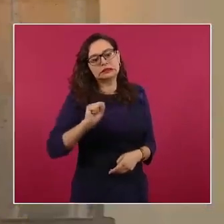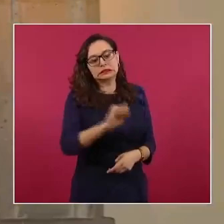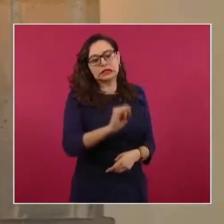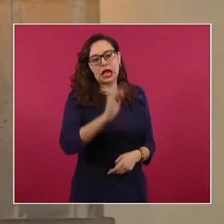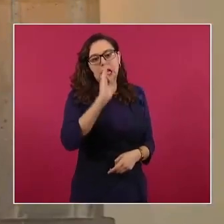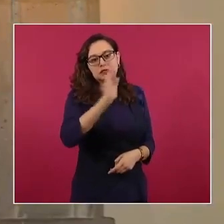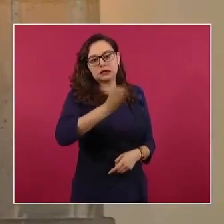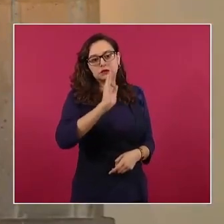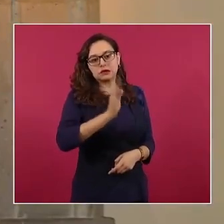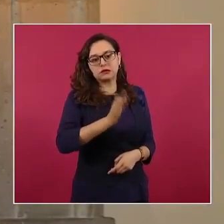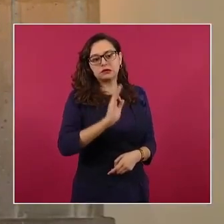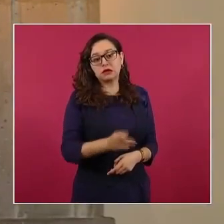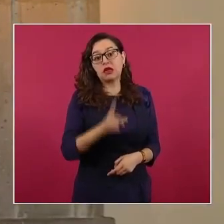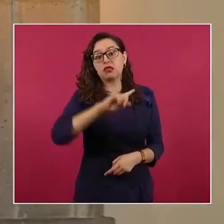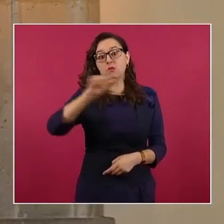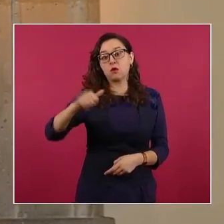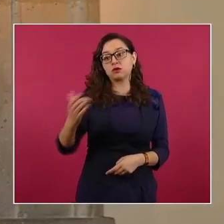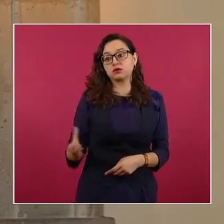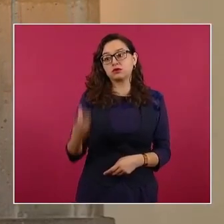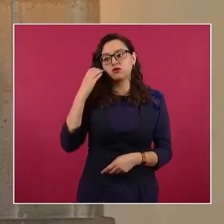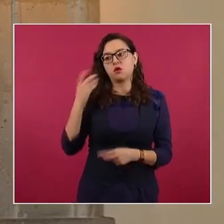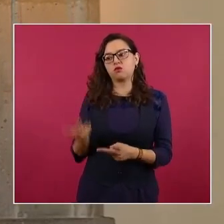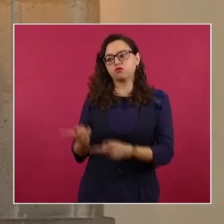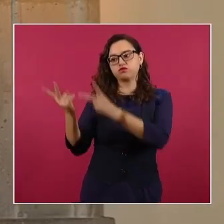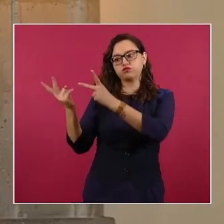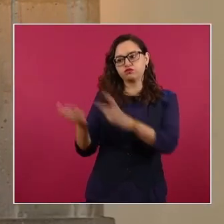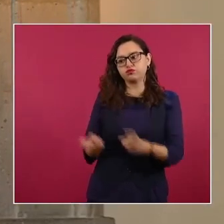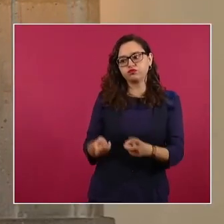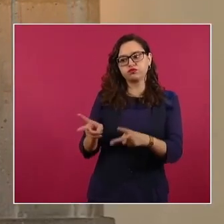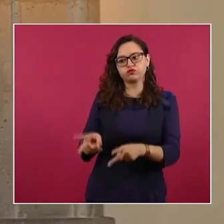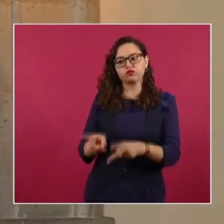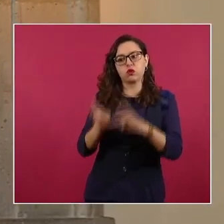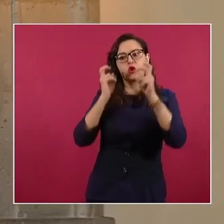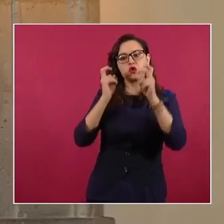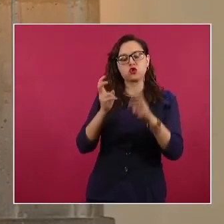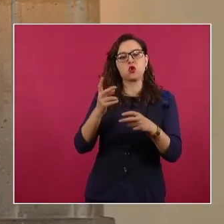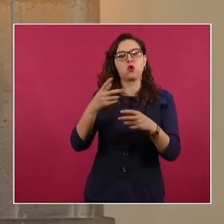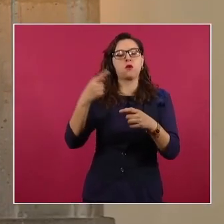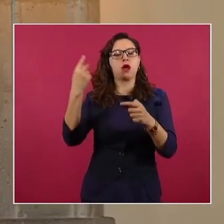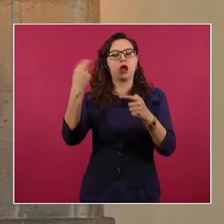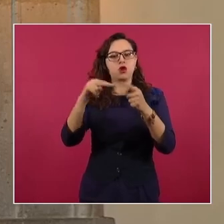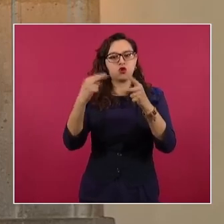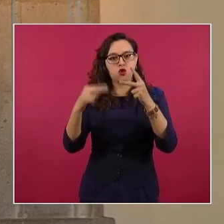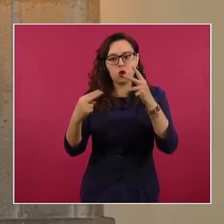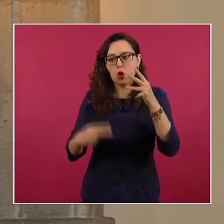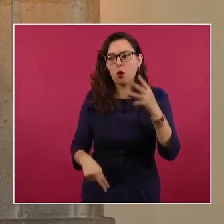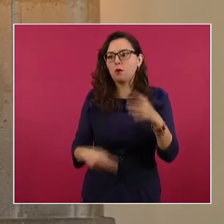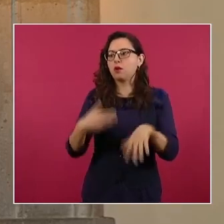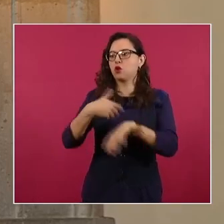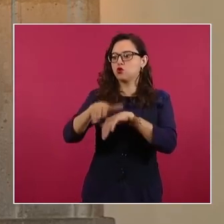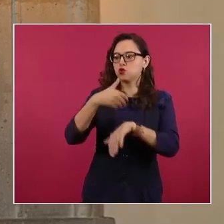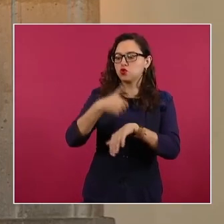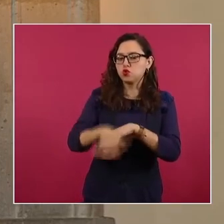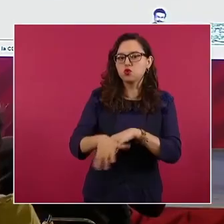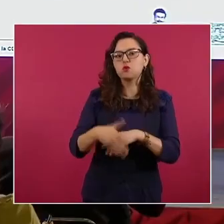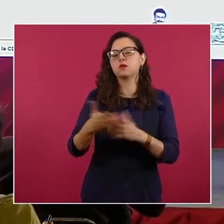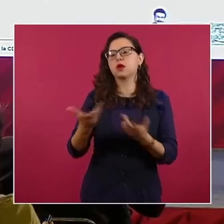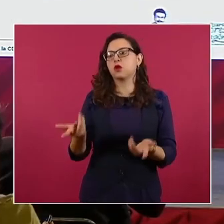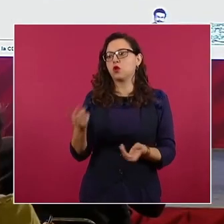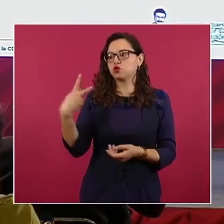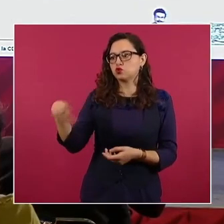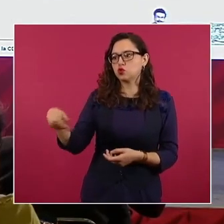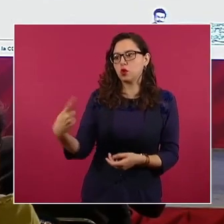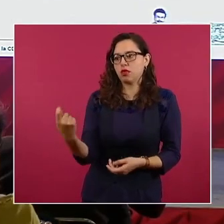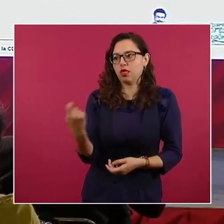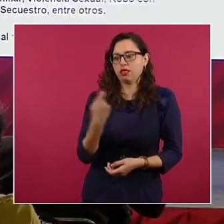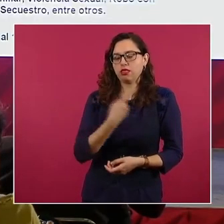están en los teléfonos celulares, solicitan pagos anticipados, acosan, intimidan, incrementan la deuda, roban la identidad.